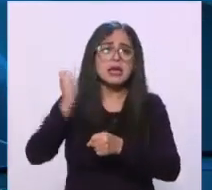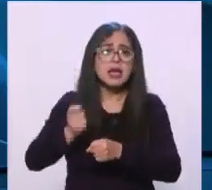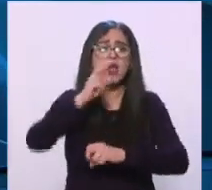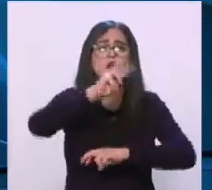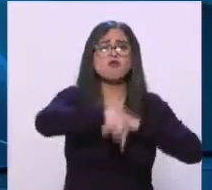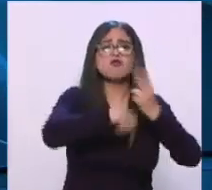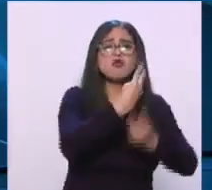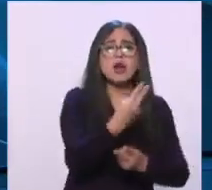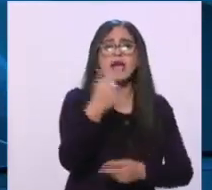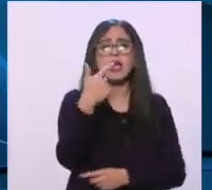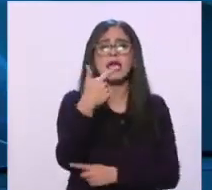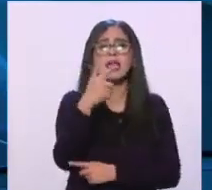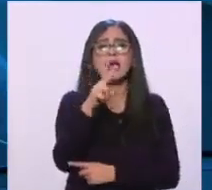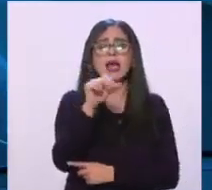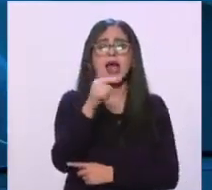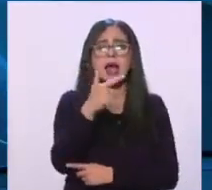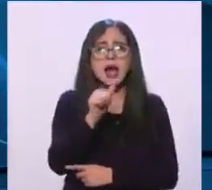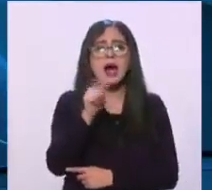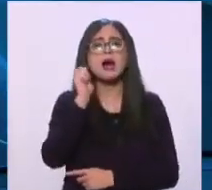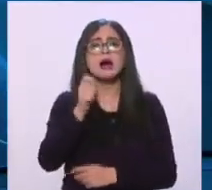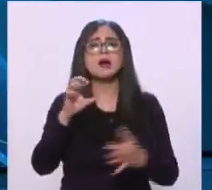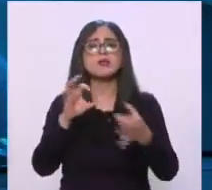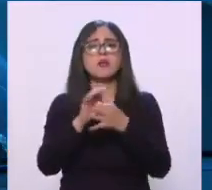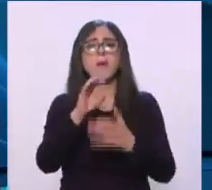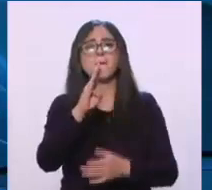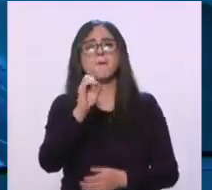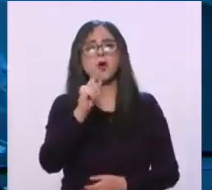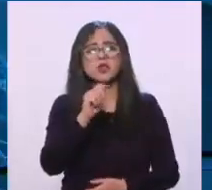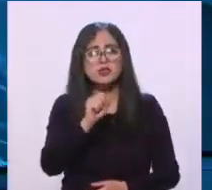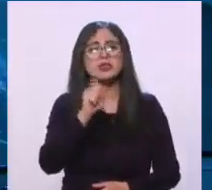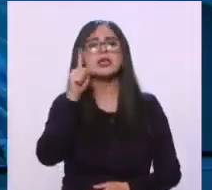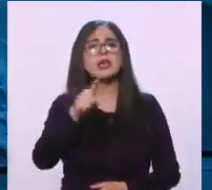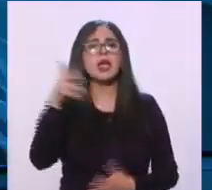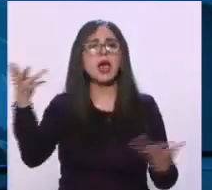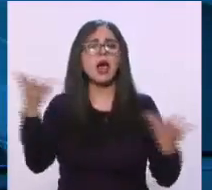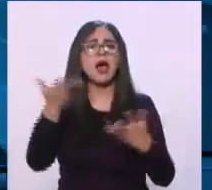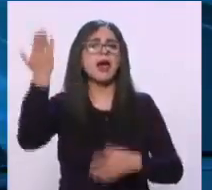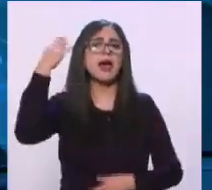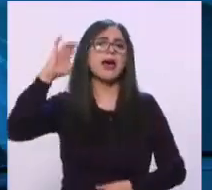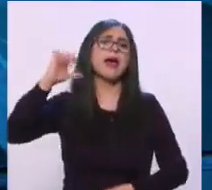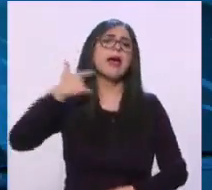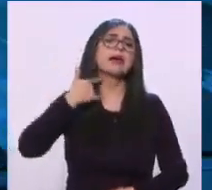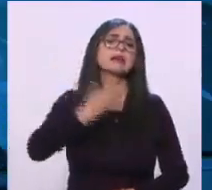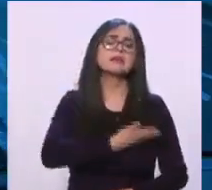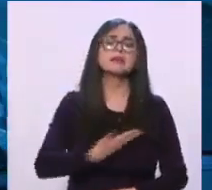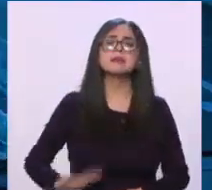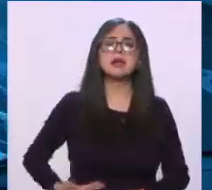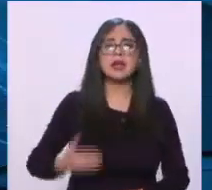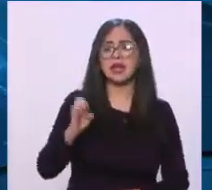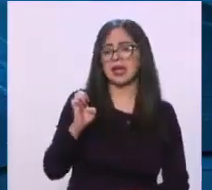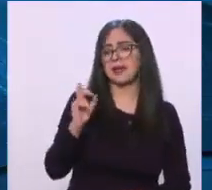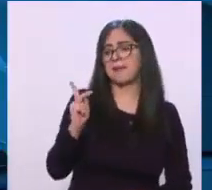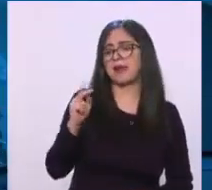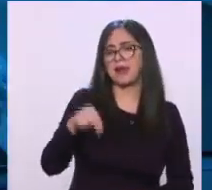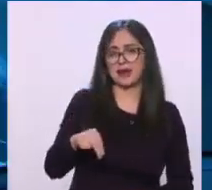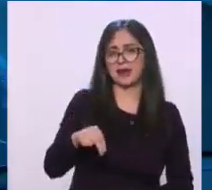granja de los bots que utilizaba Peña Nieto, cuéntanos de qué se trata. Pues afortunadamente